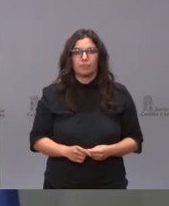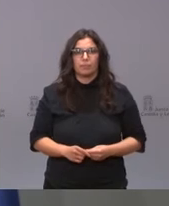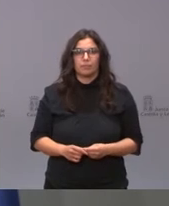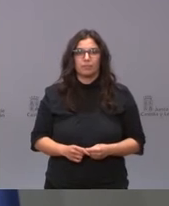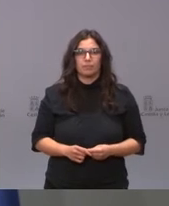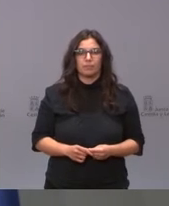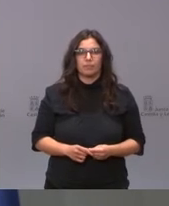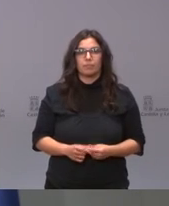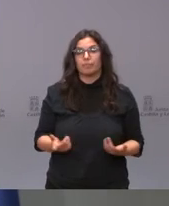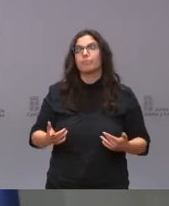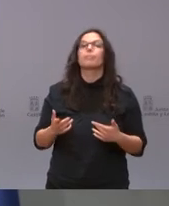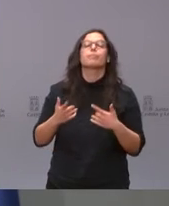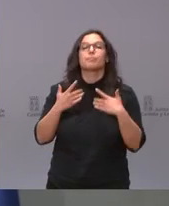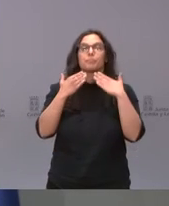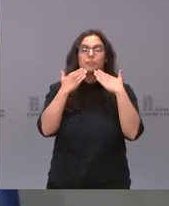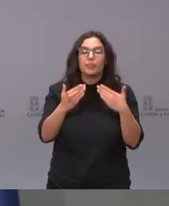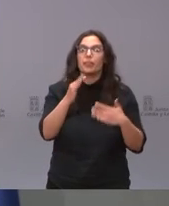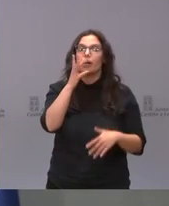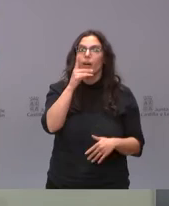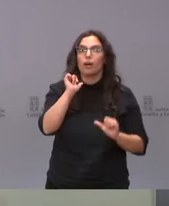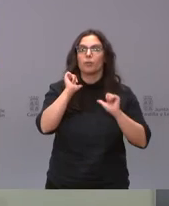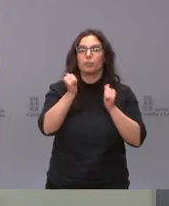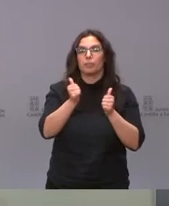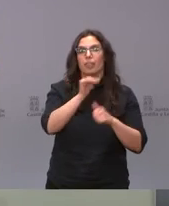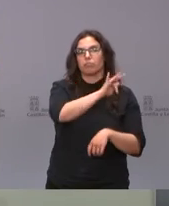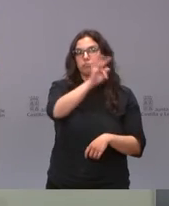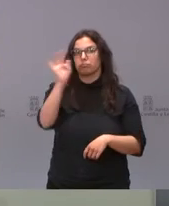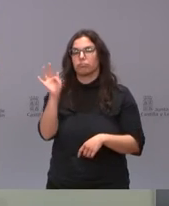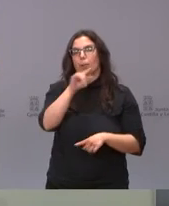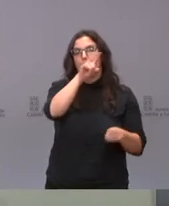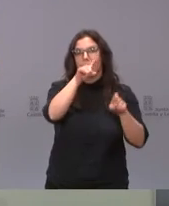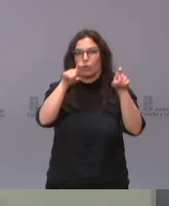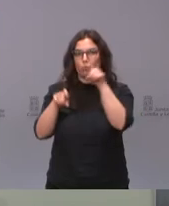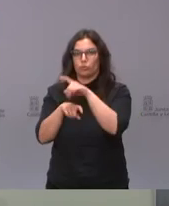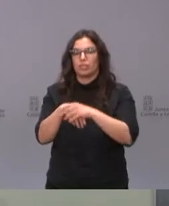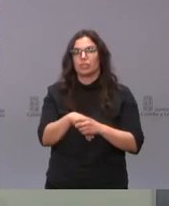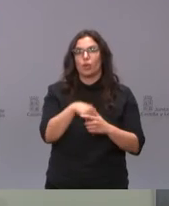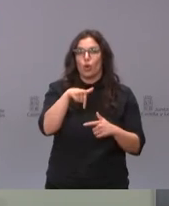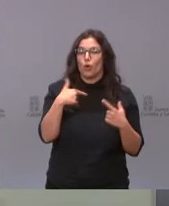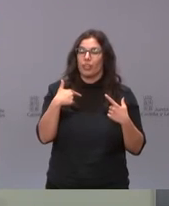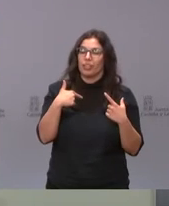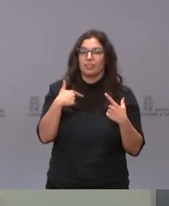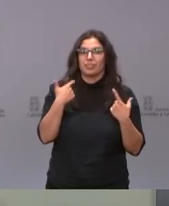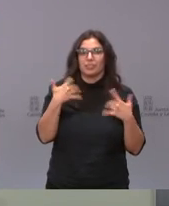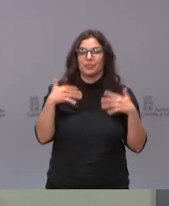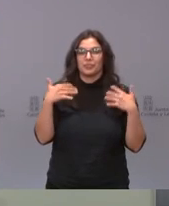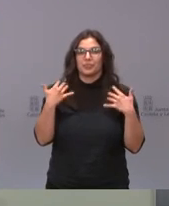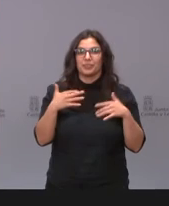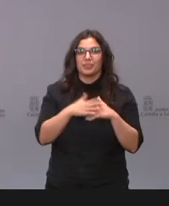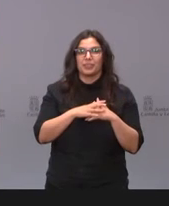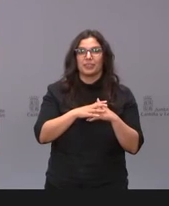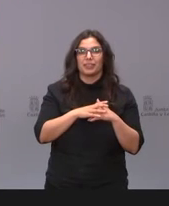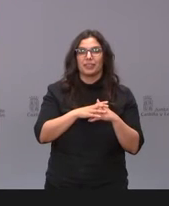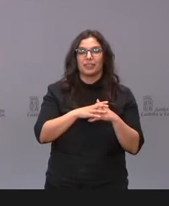pues muchas gracias vamos a iniciar esa ronda de preguntas hoy somos muchos y hay varios intervinientes